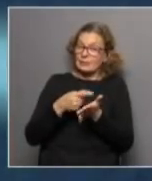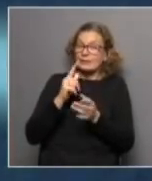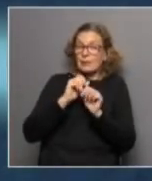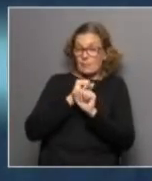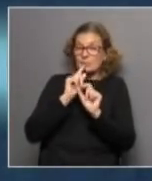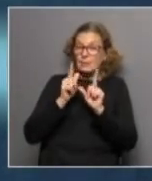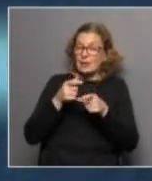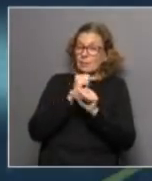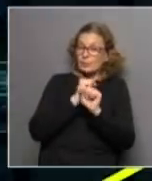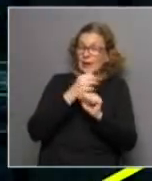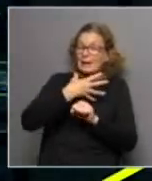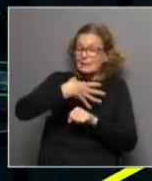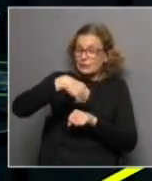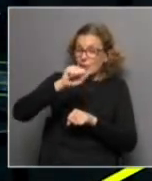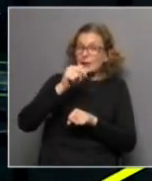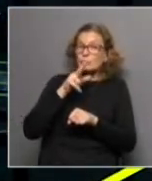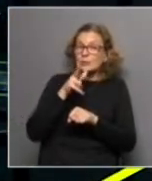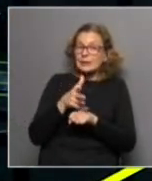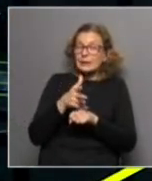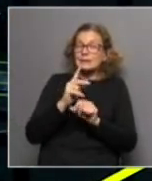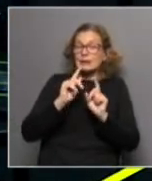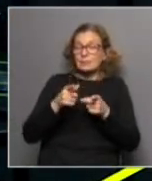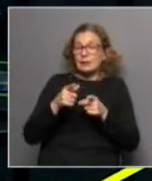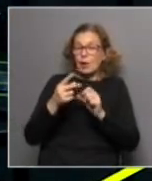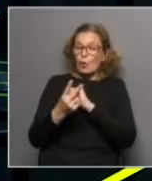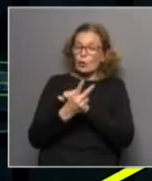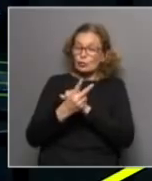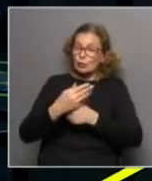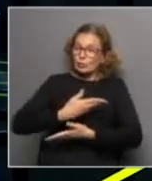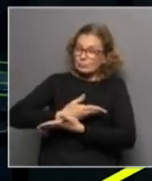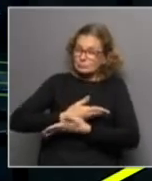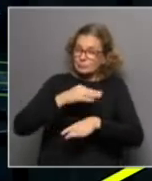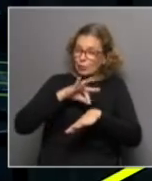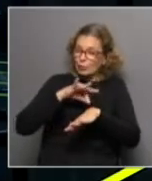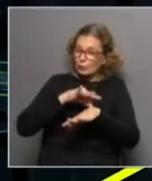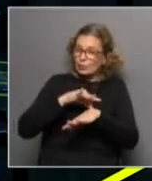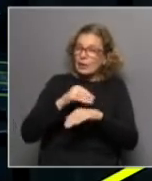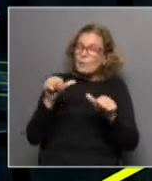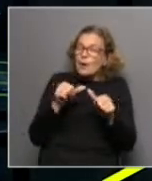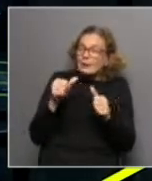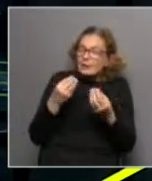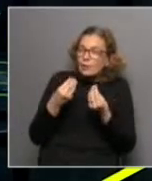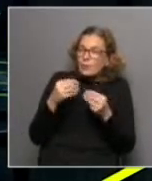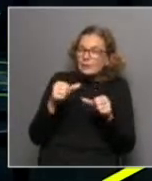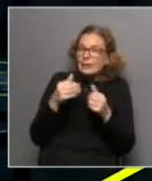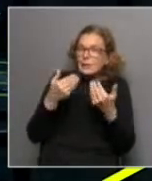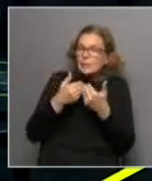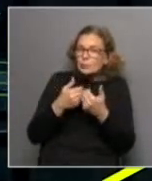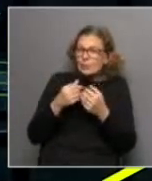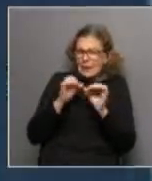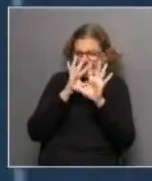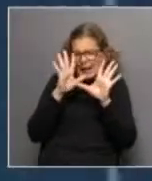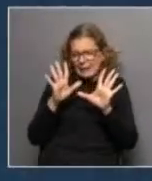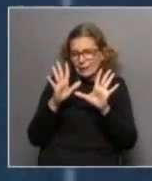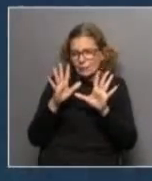tener la posibilidad de llevar a tu hijo o a tu hija a un control pediátrico y que te asesoren de cómo hacerlo la pregunta es bien concreta